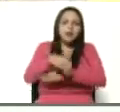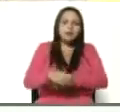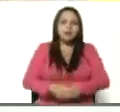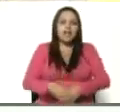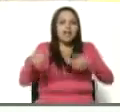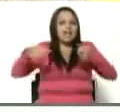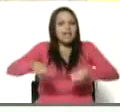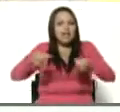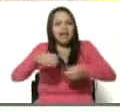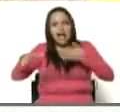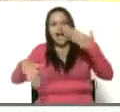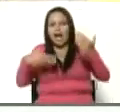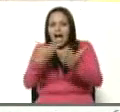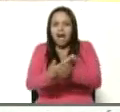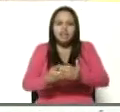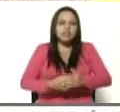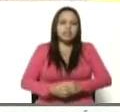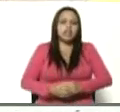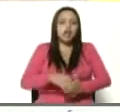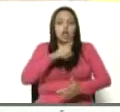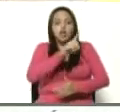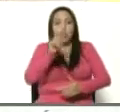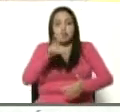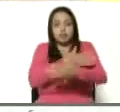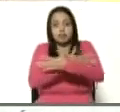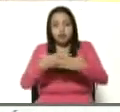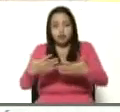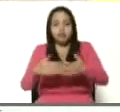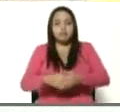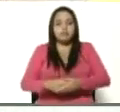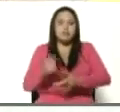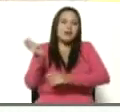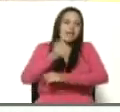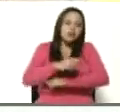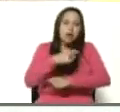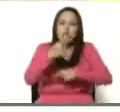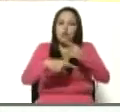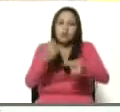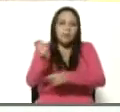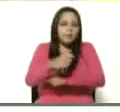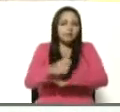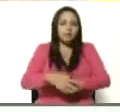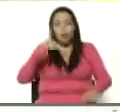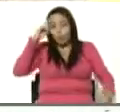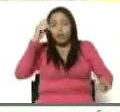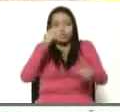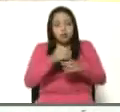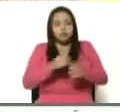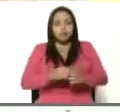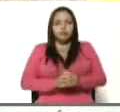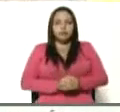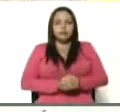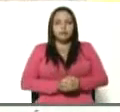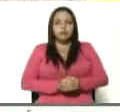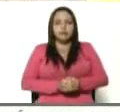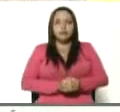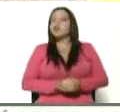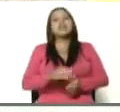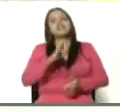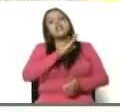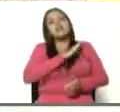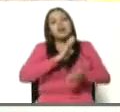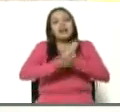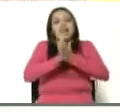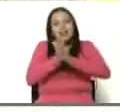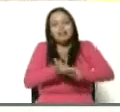CLAP, CLAP. Hasta que lleguemos a 12 millones de CLAP mensuales. Que es una meta. Donde tienen que romperse